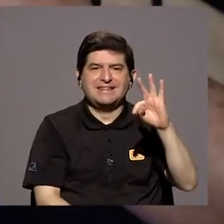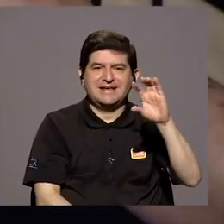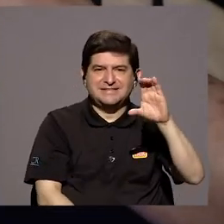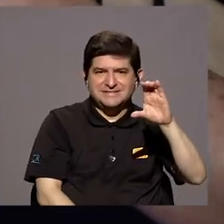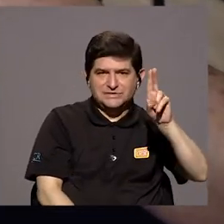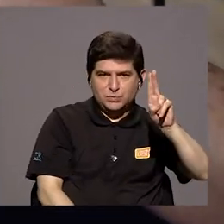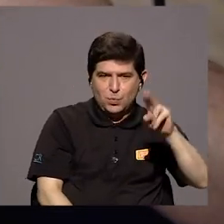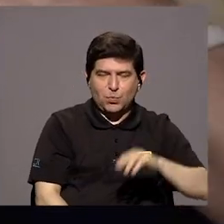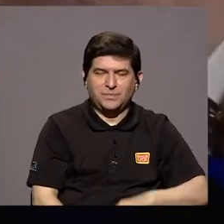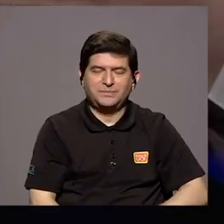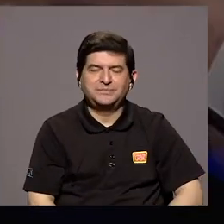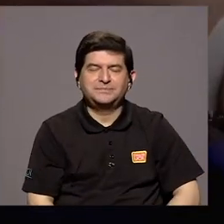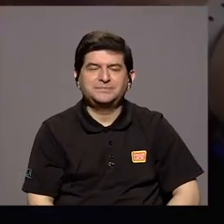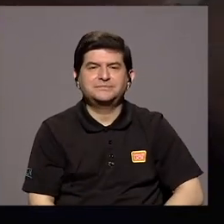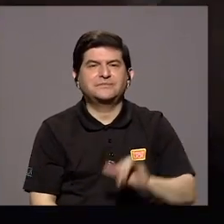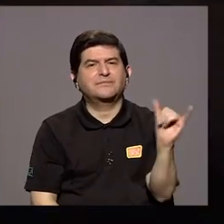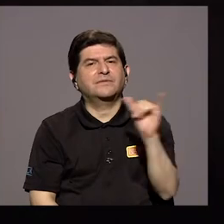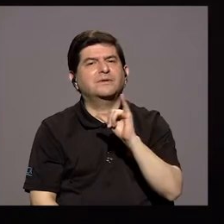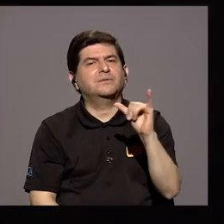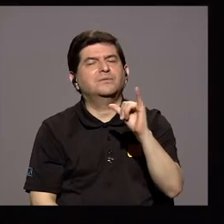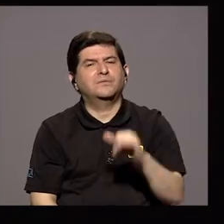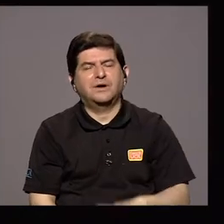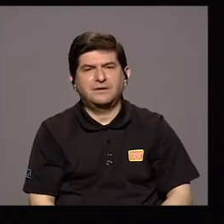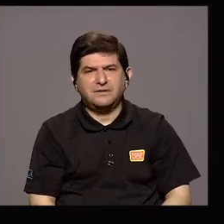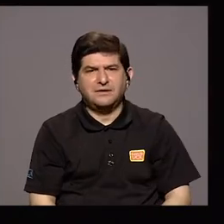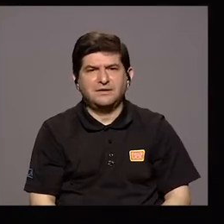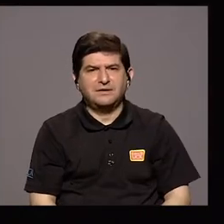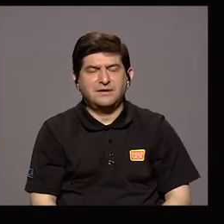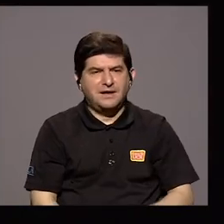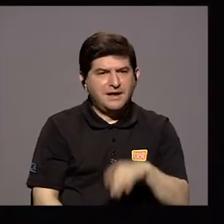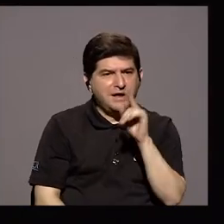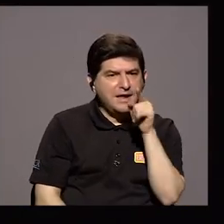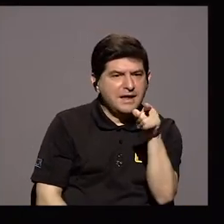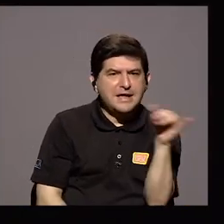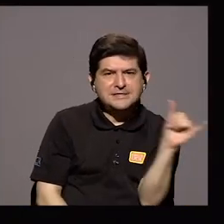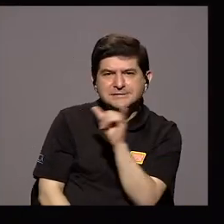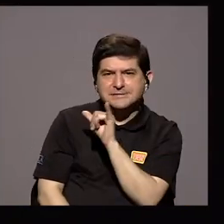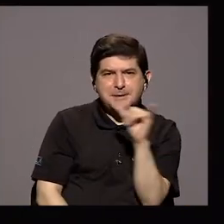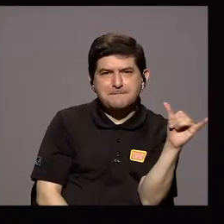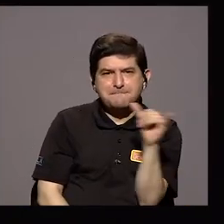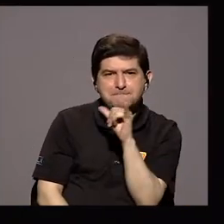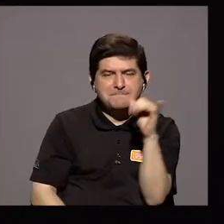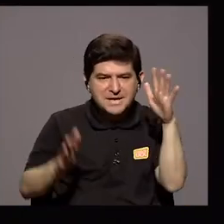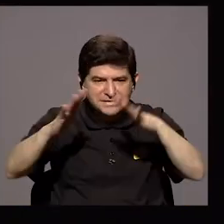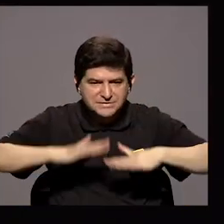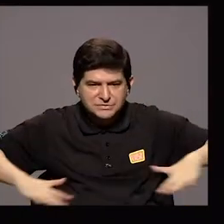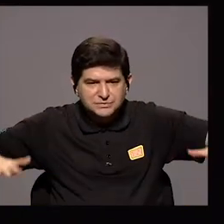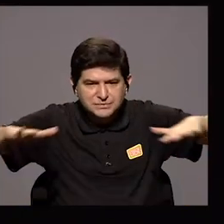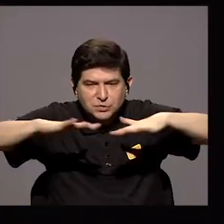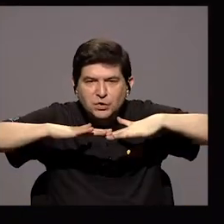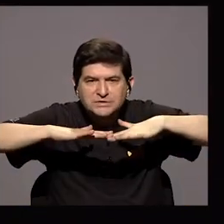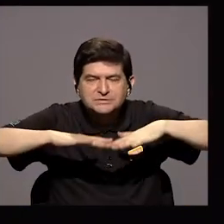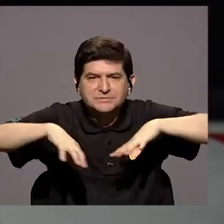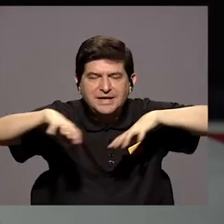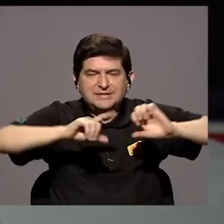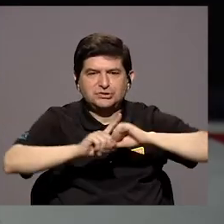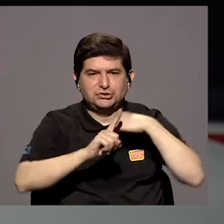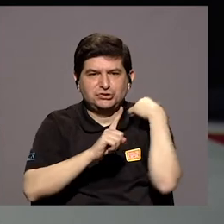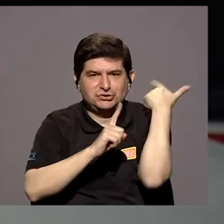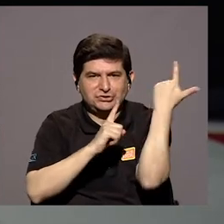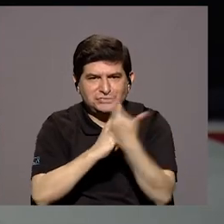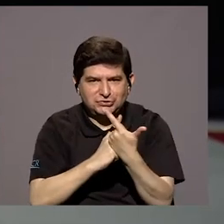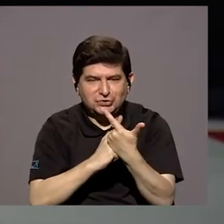TCU Tenemos La O en Ese Mismo Espacio De la